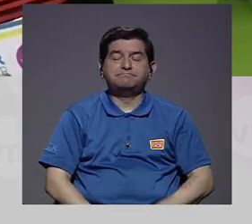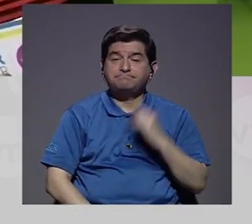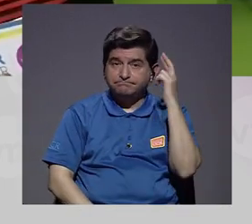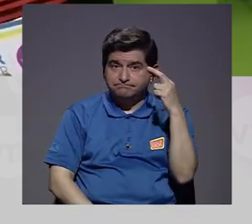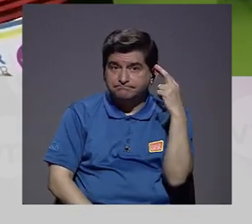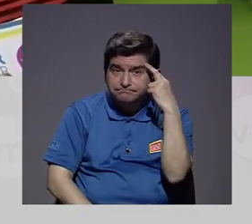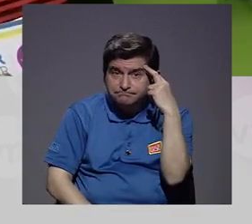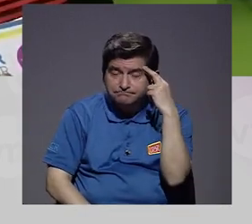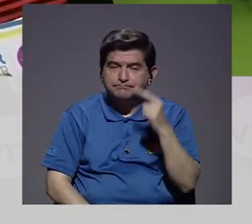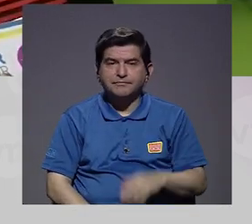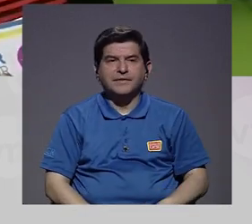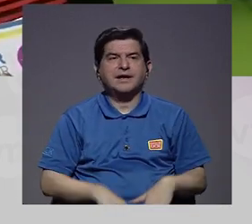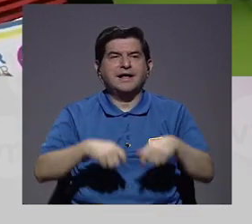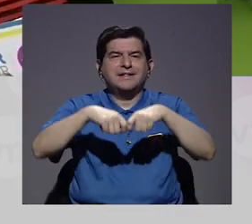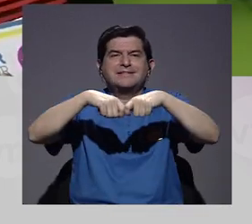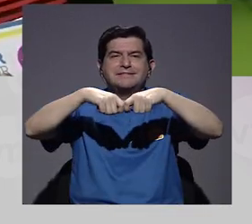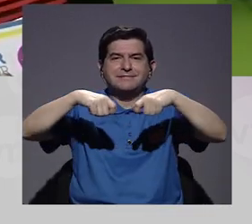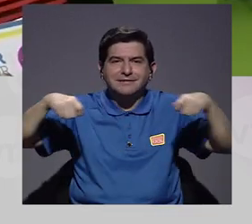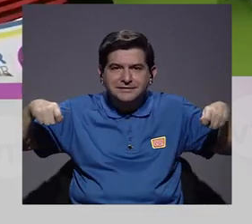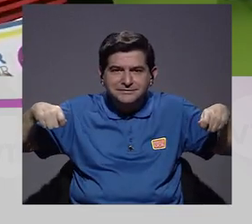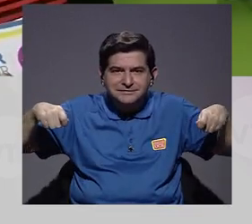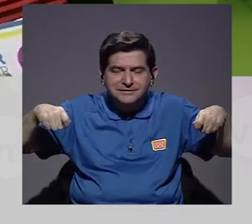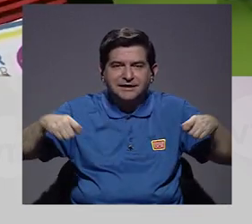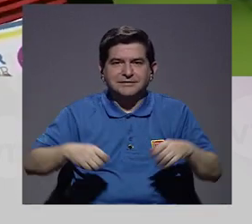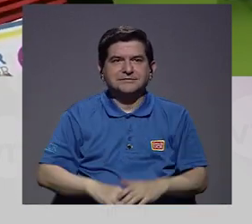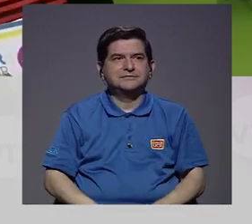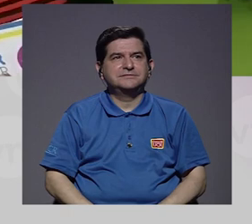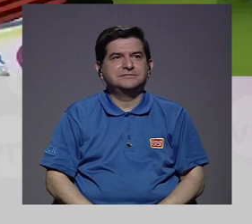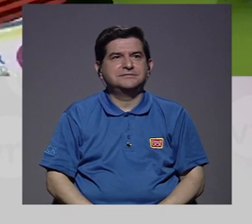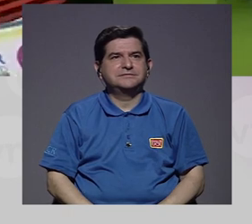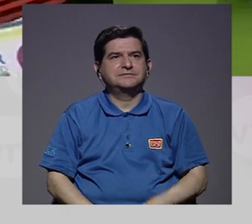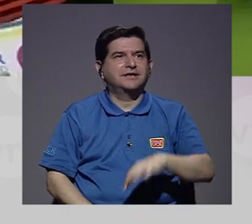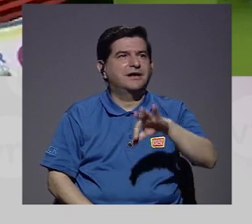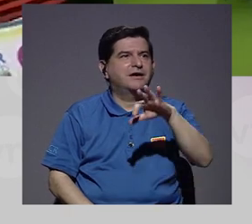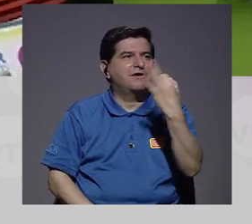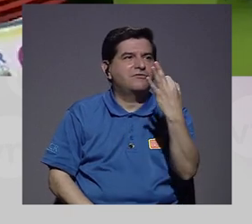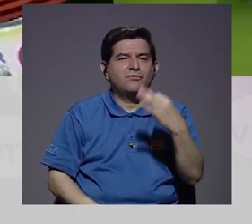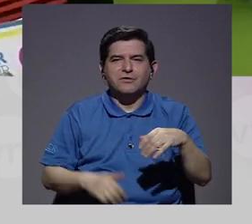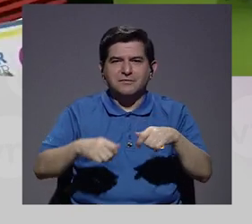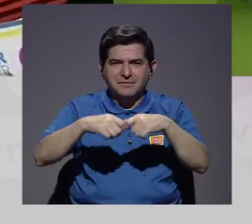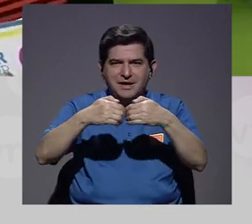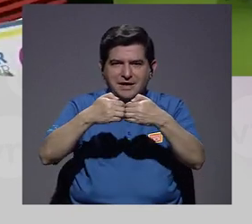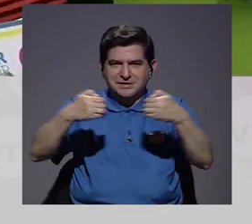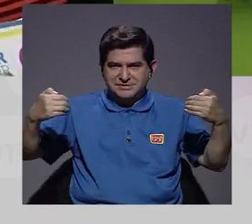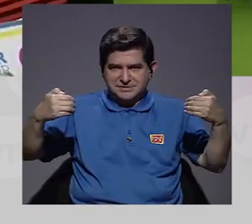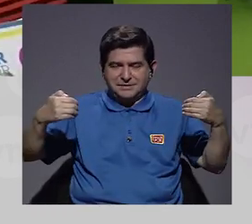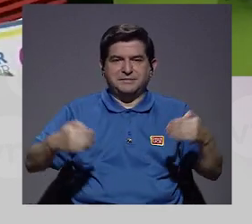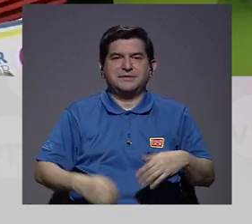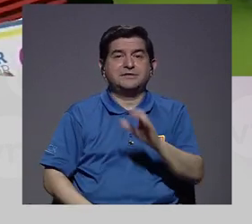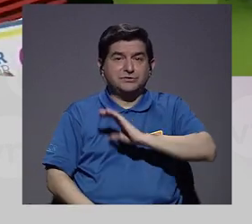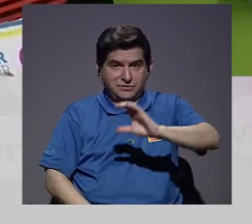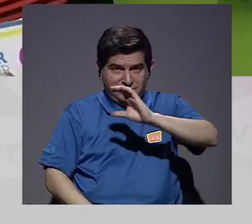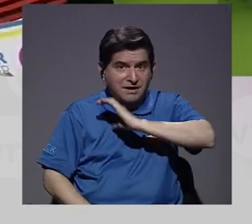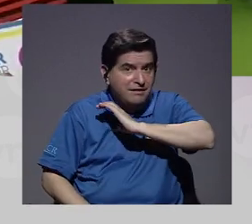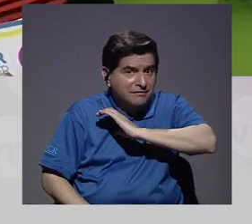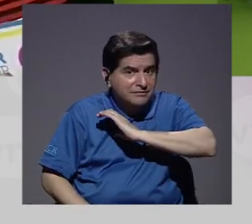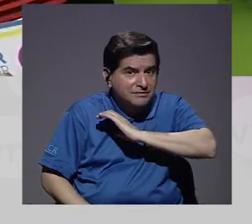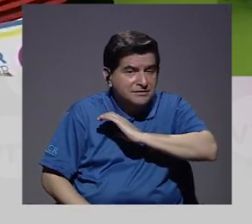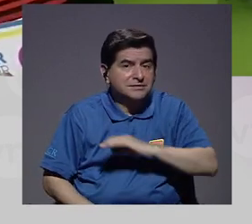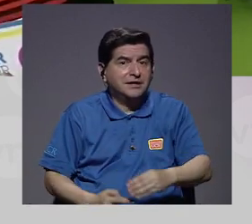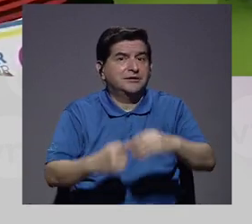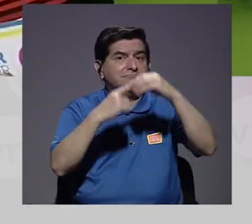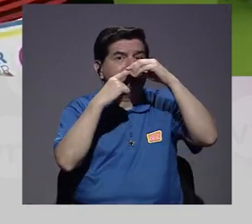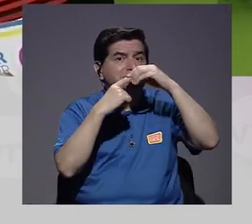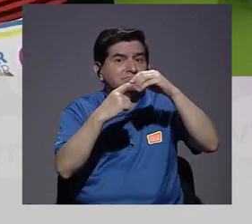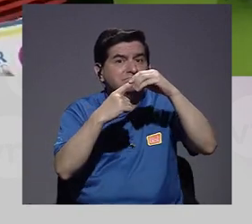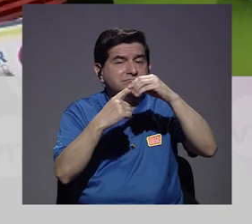porque la distancia está, esta forma de distanciamiento se caracteriza